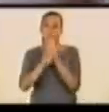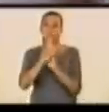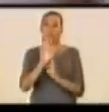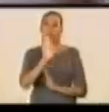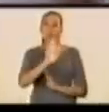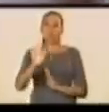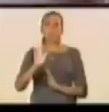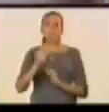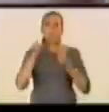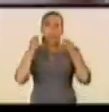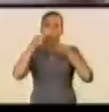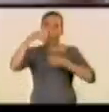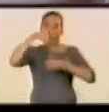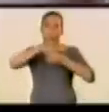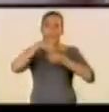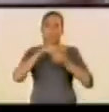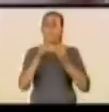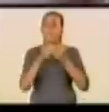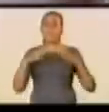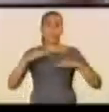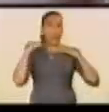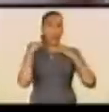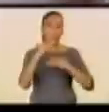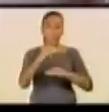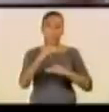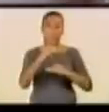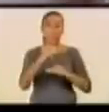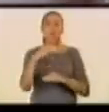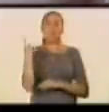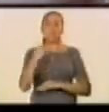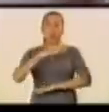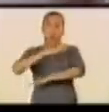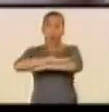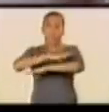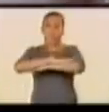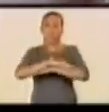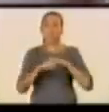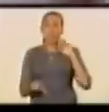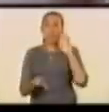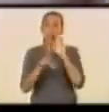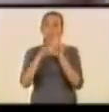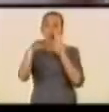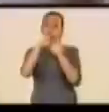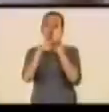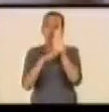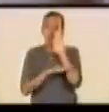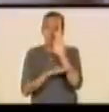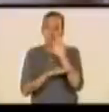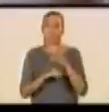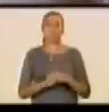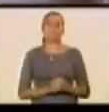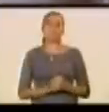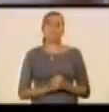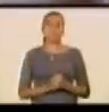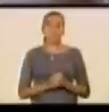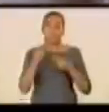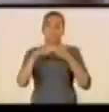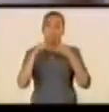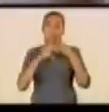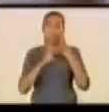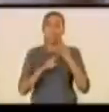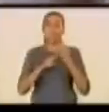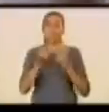su campaña electoral sin más limitaciones que las establecidas en la ley y demás normativas electorales. Los